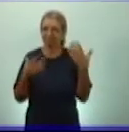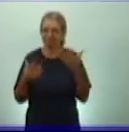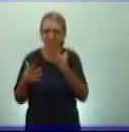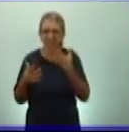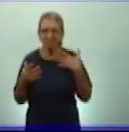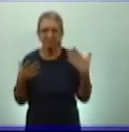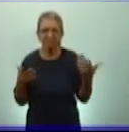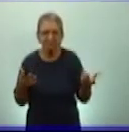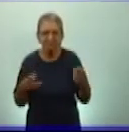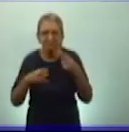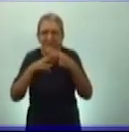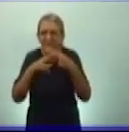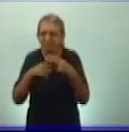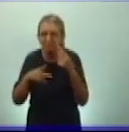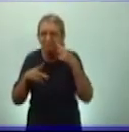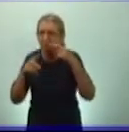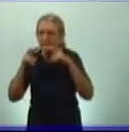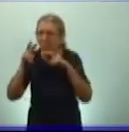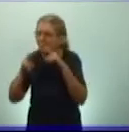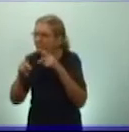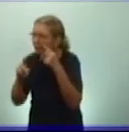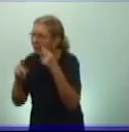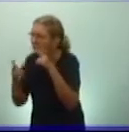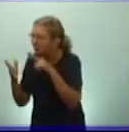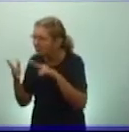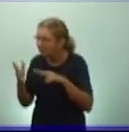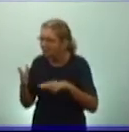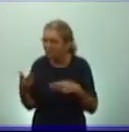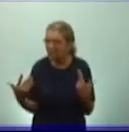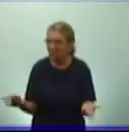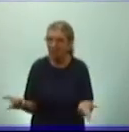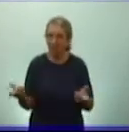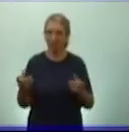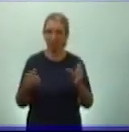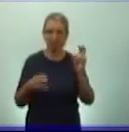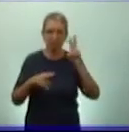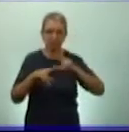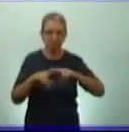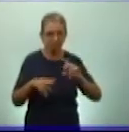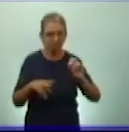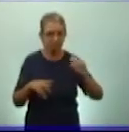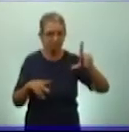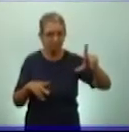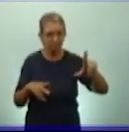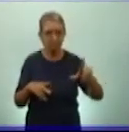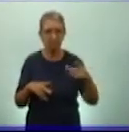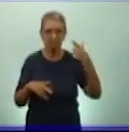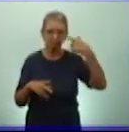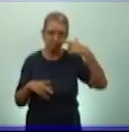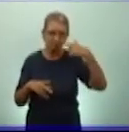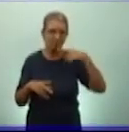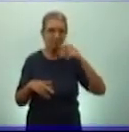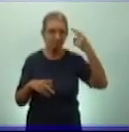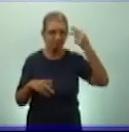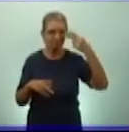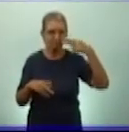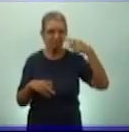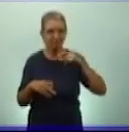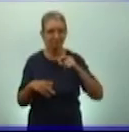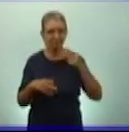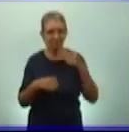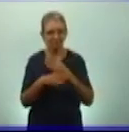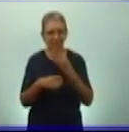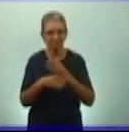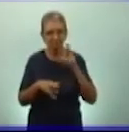puede quizás ver su nombre. Representada las provincias de Holguín, Ciego de Ávila, Santiago, La Habana y Guantánamo. Felicitaciones a todos